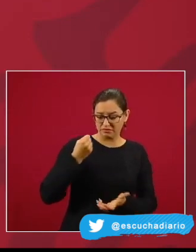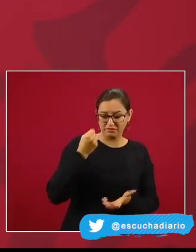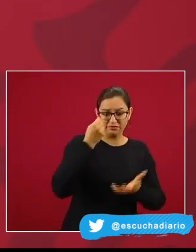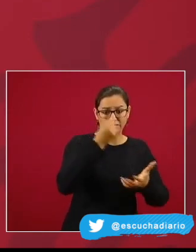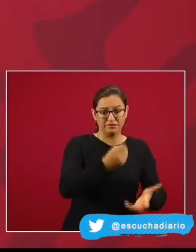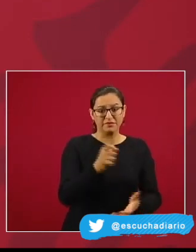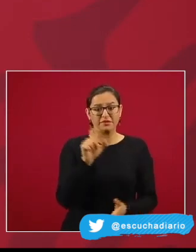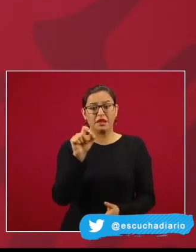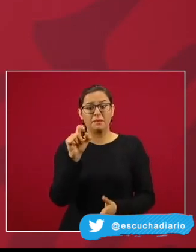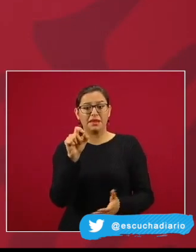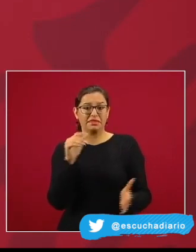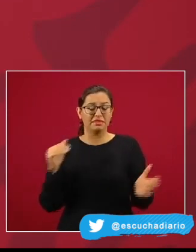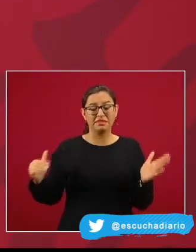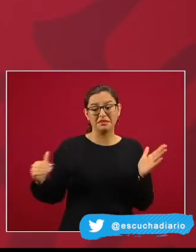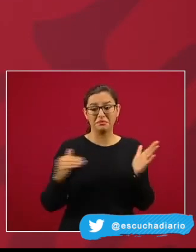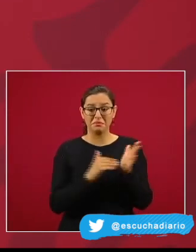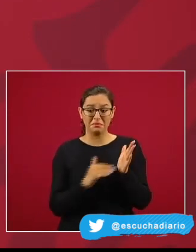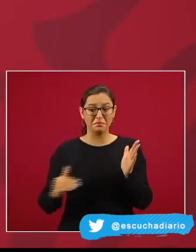derechos de los ejidatarios.